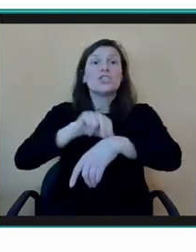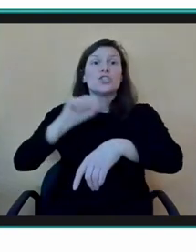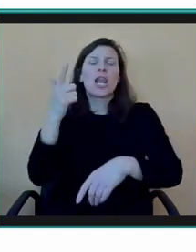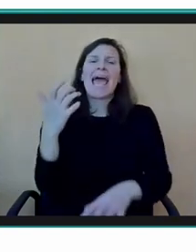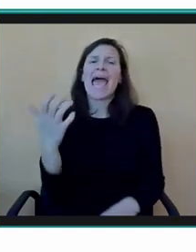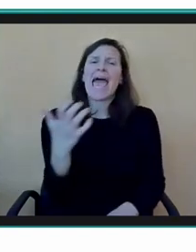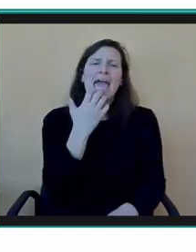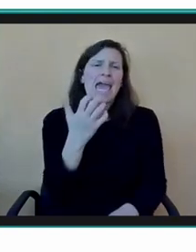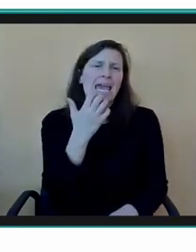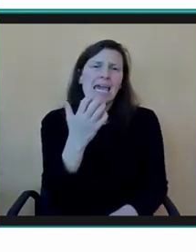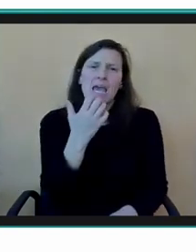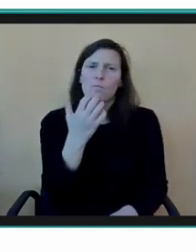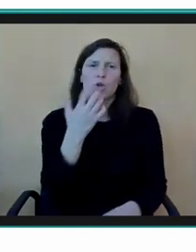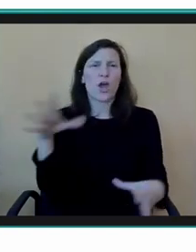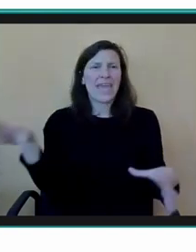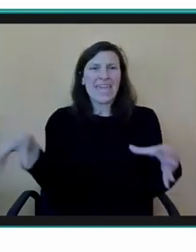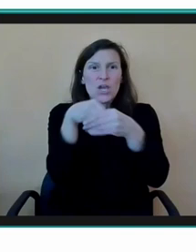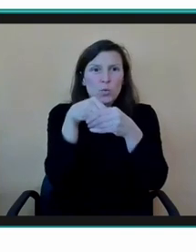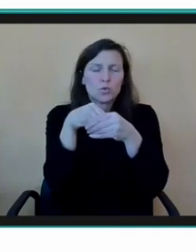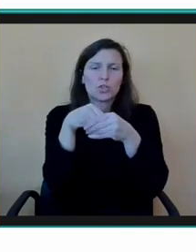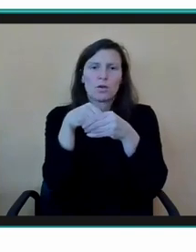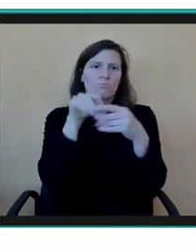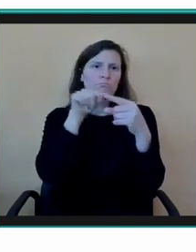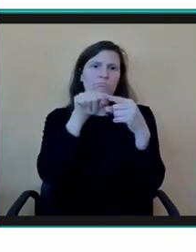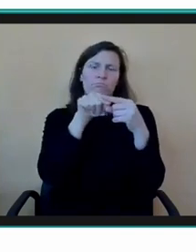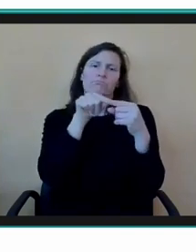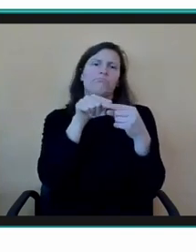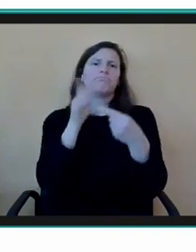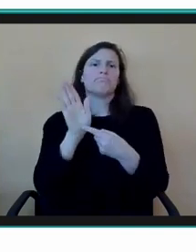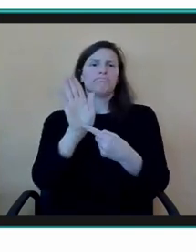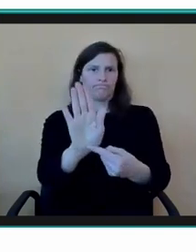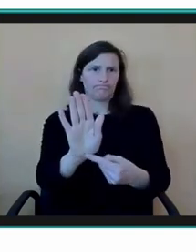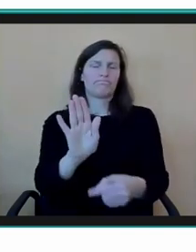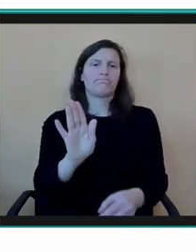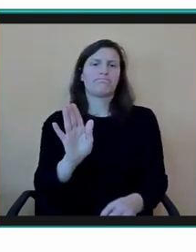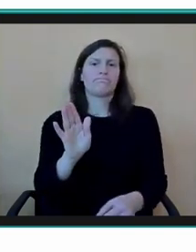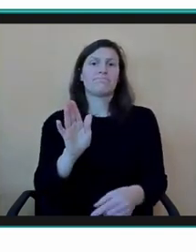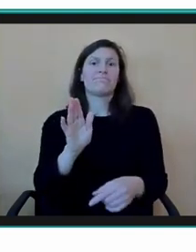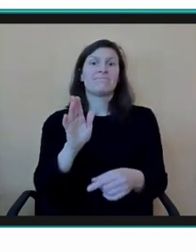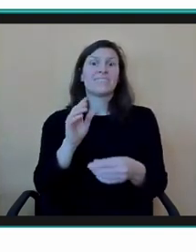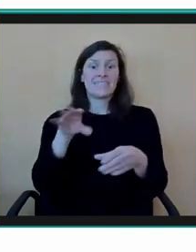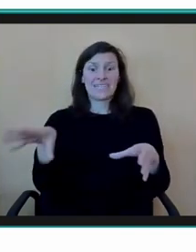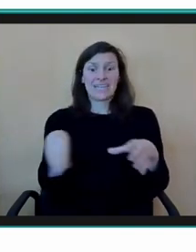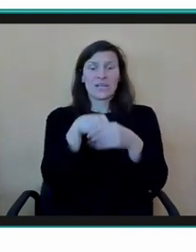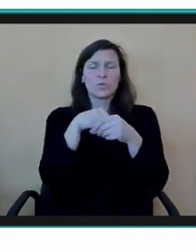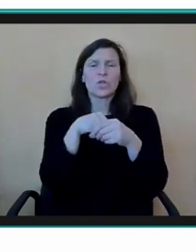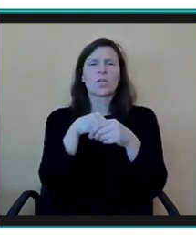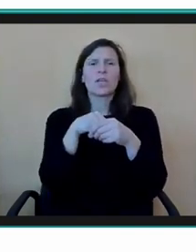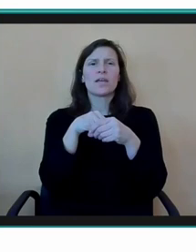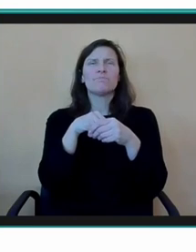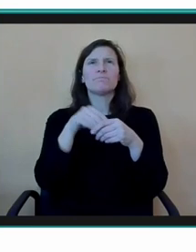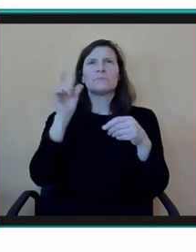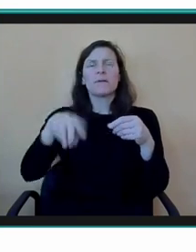inclusión educativa en nuestro país. De ese horizonte que tenemos claras muchas